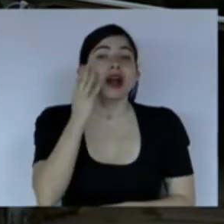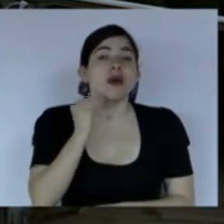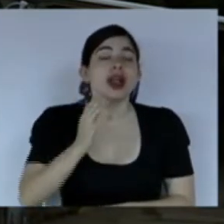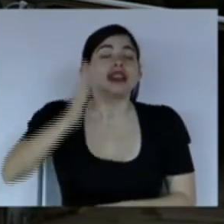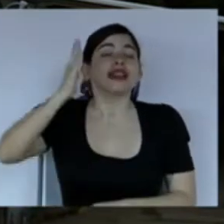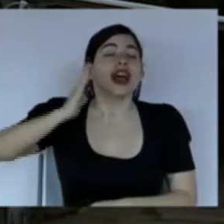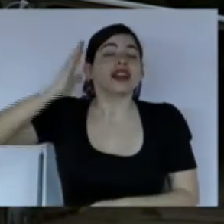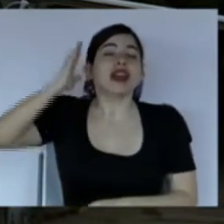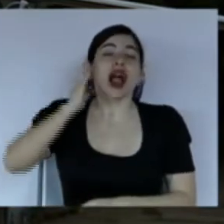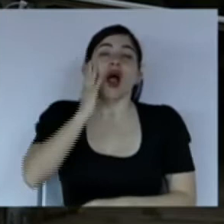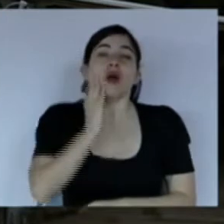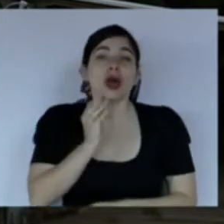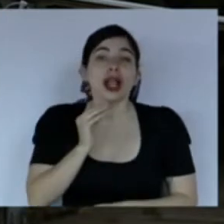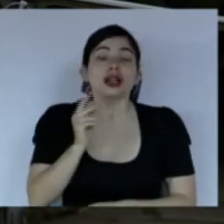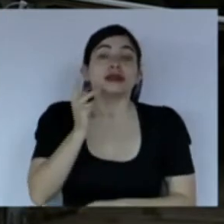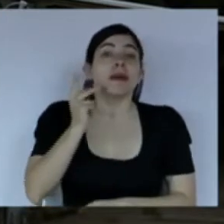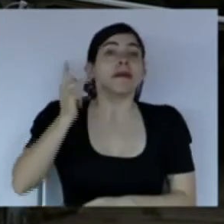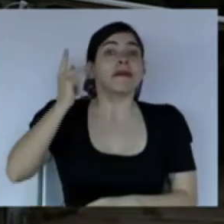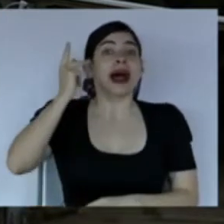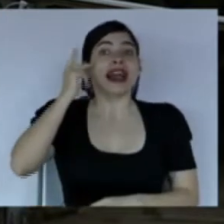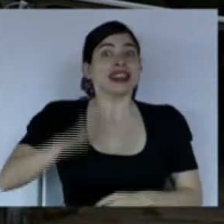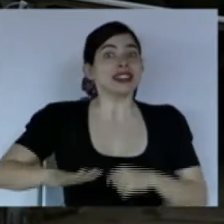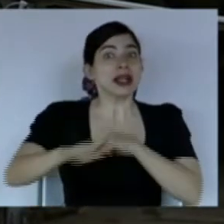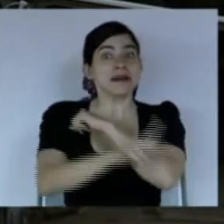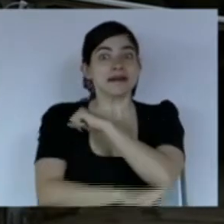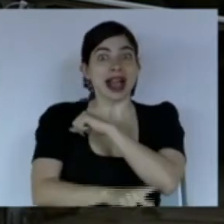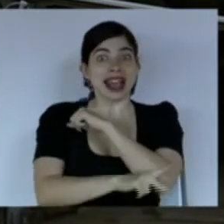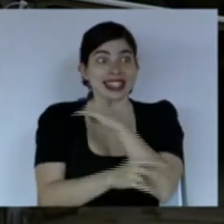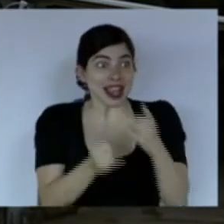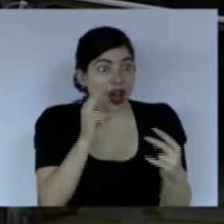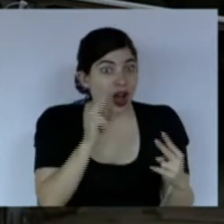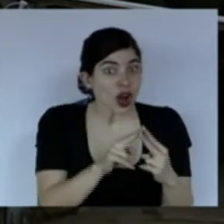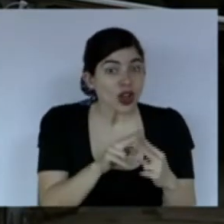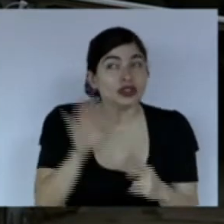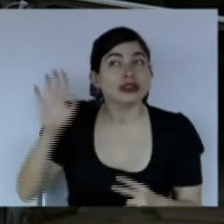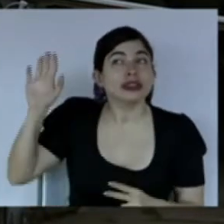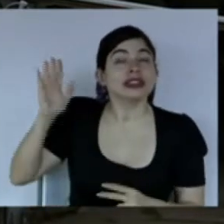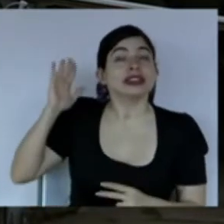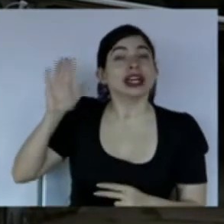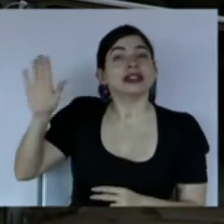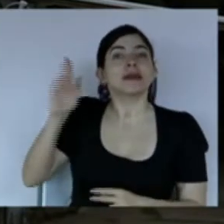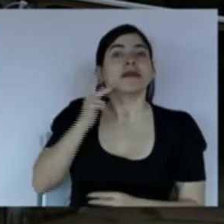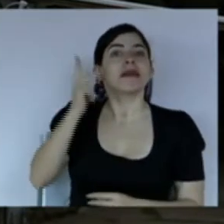tatarabuelos, a los padres de la patria como la conocemos hasta el día de hoy.